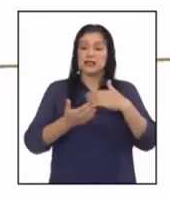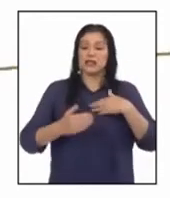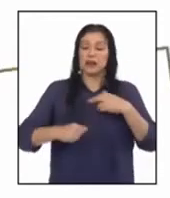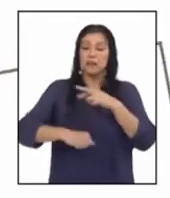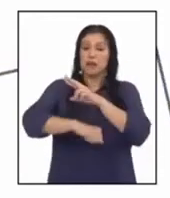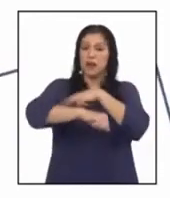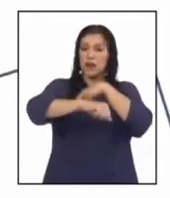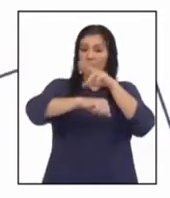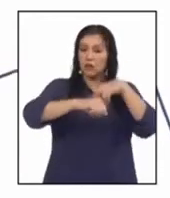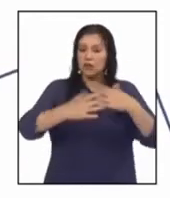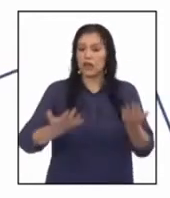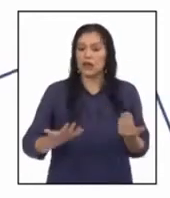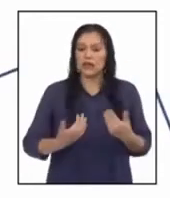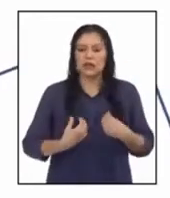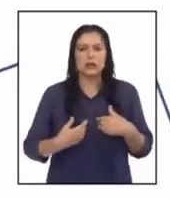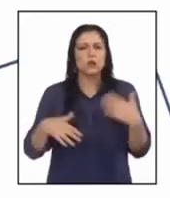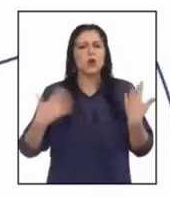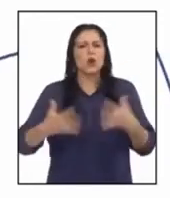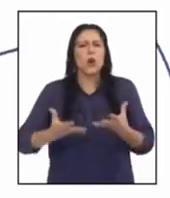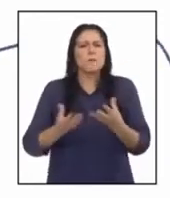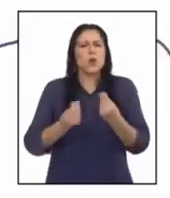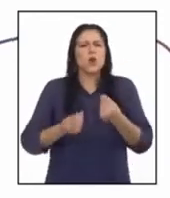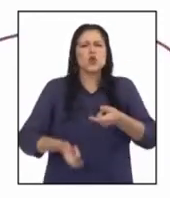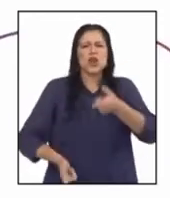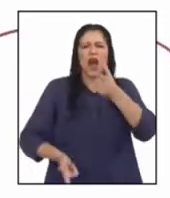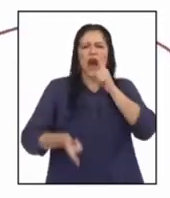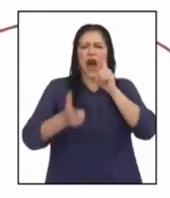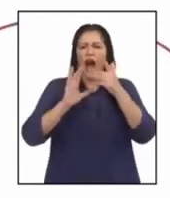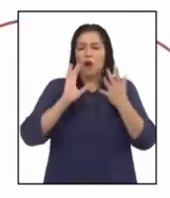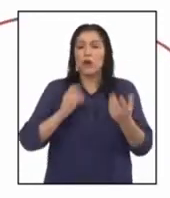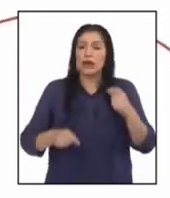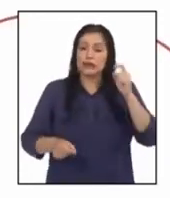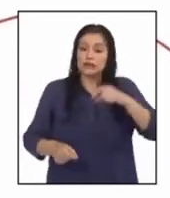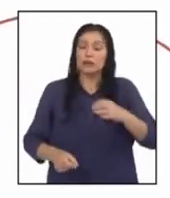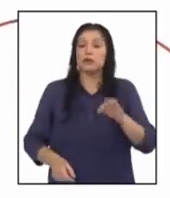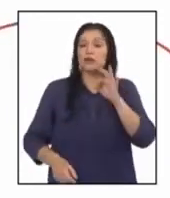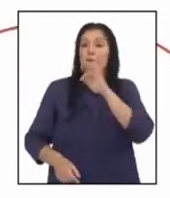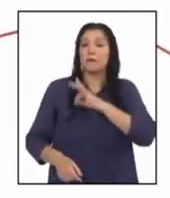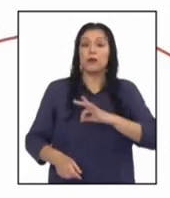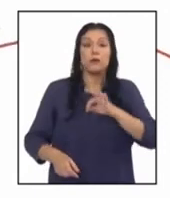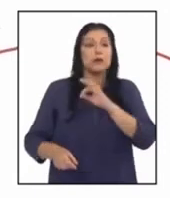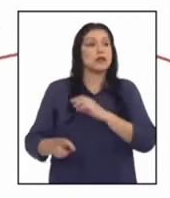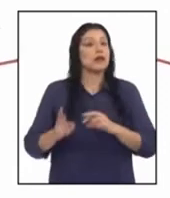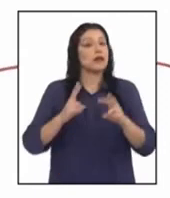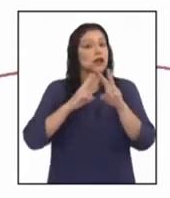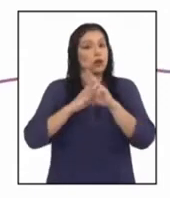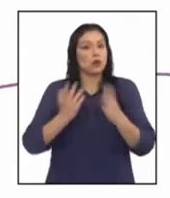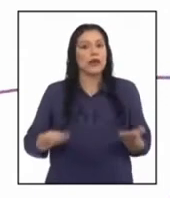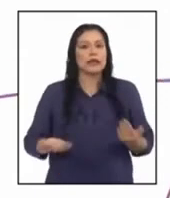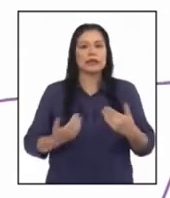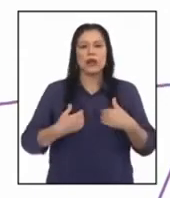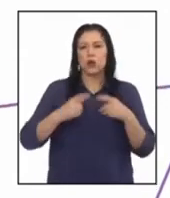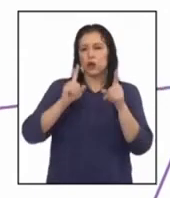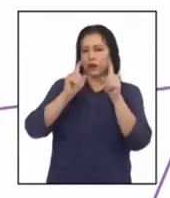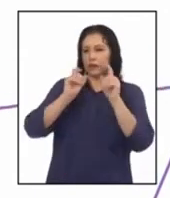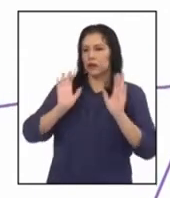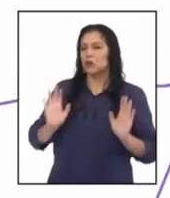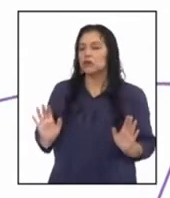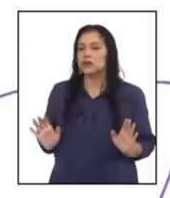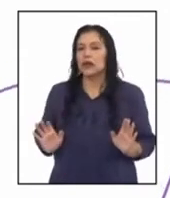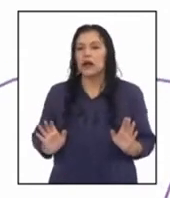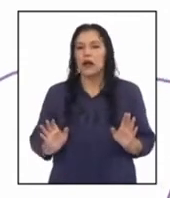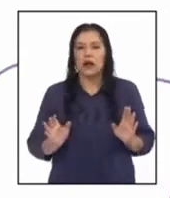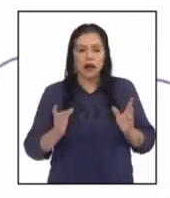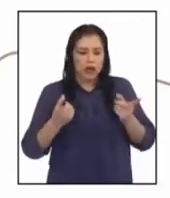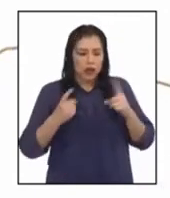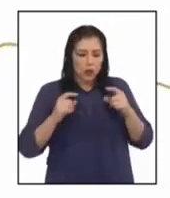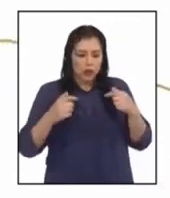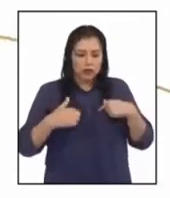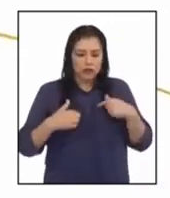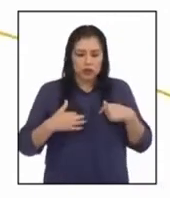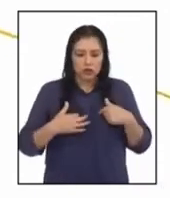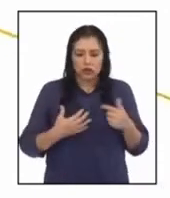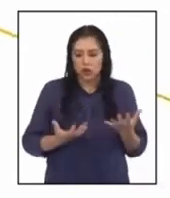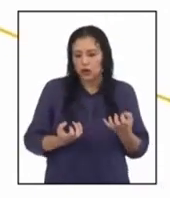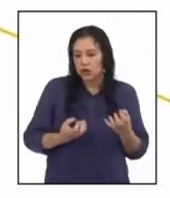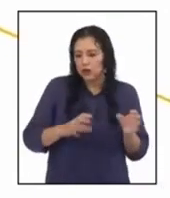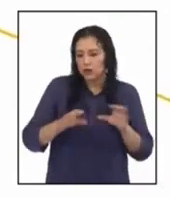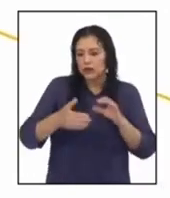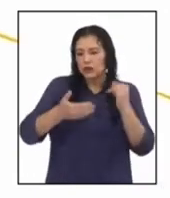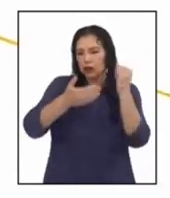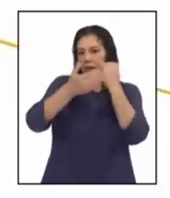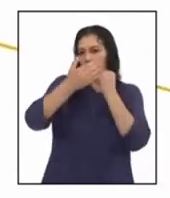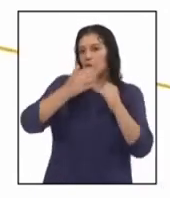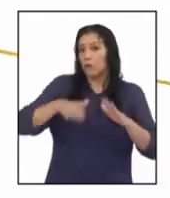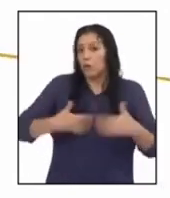hay una disponibilidad enorme de agua que tenemos que aprovechar y cuidar. Tengo una pregunta. Cuando me dispongo a elaborar